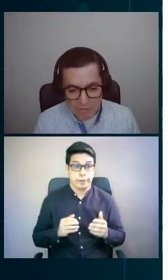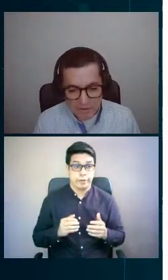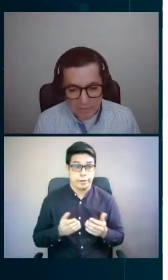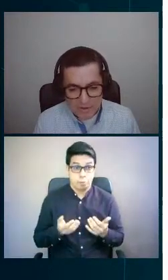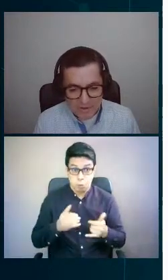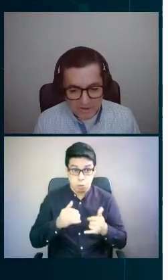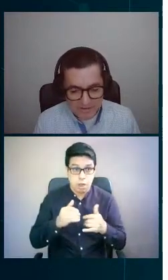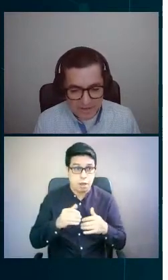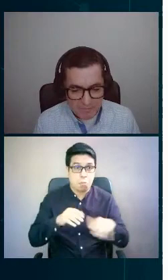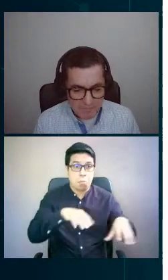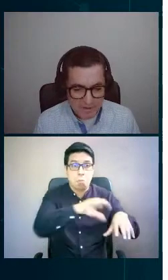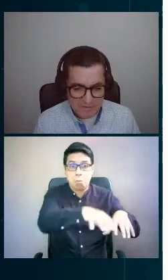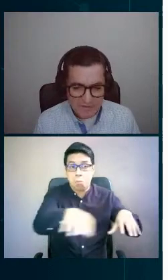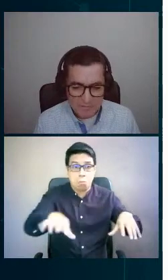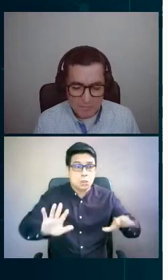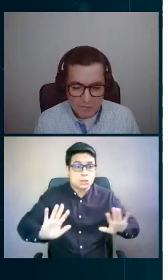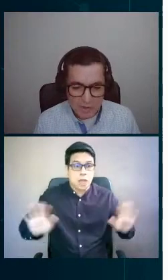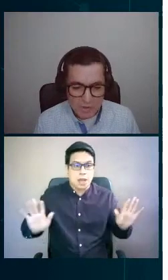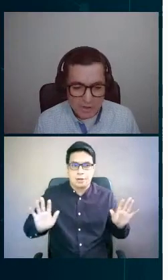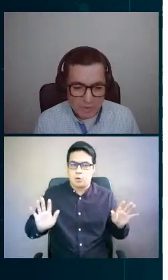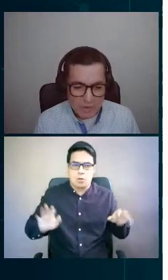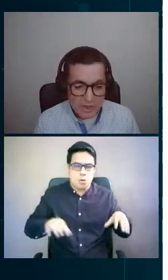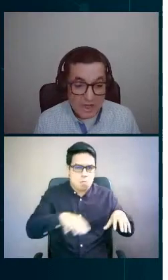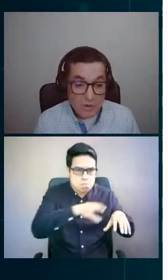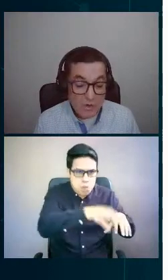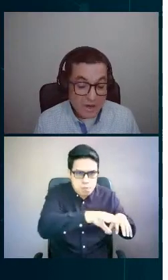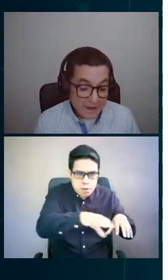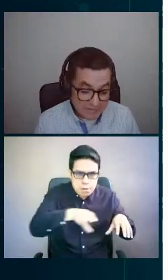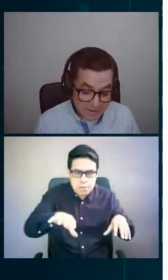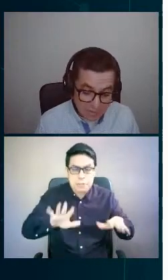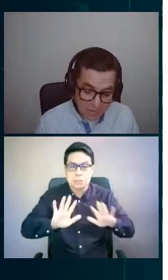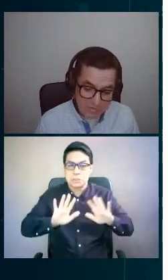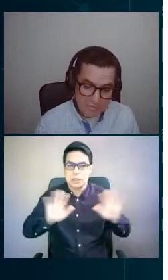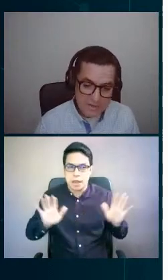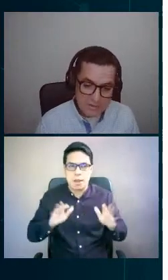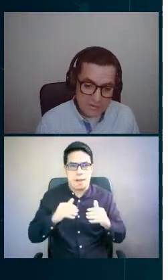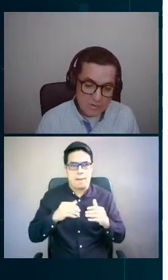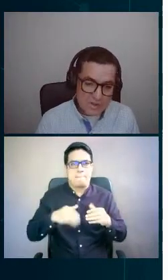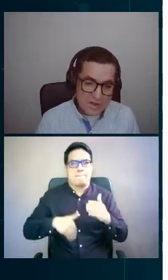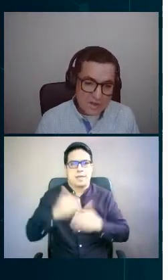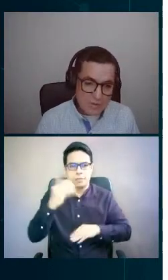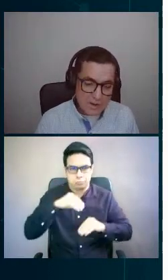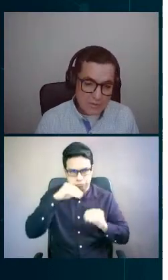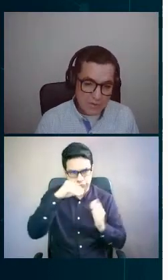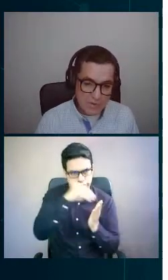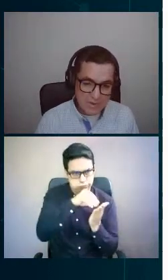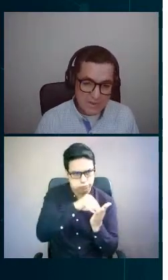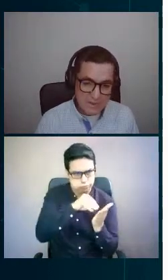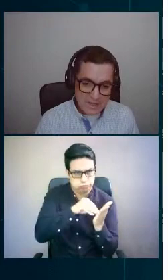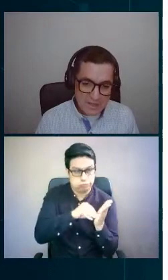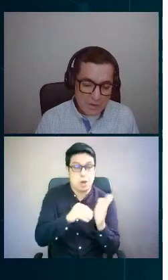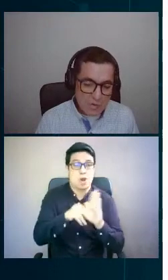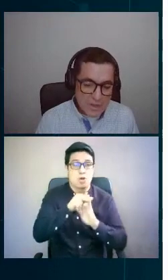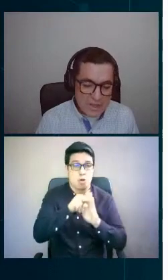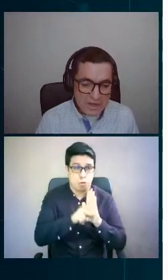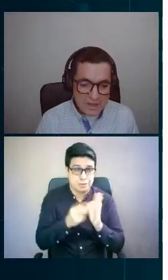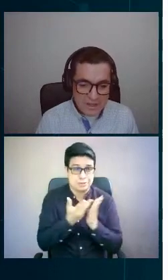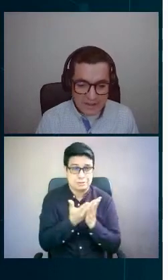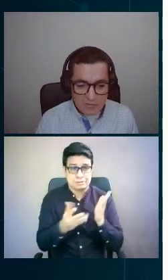proyecto no está completo, que es la preparación del proyecto regulatorio y lograr ese reconocimiento regulatorio, ¿verdad?